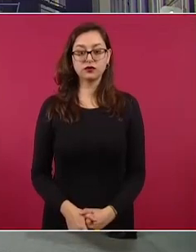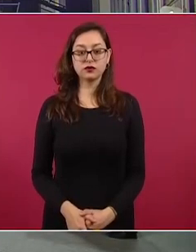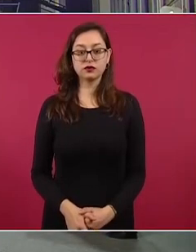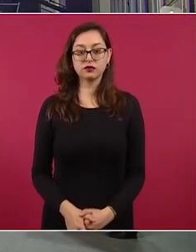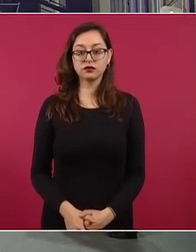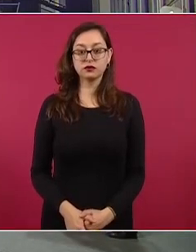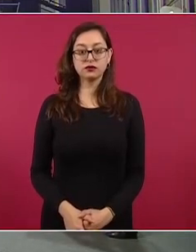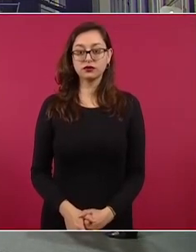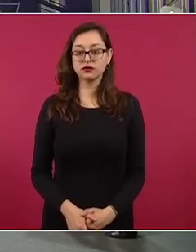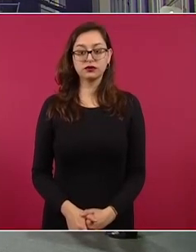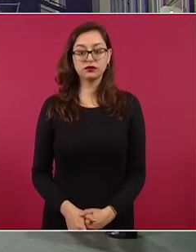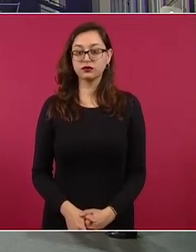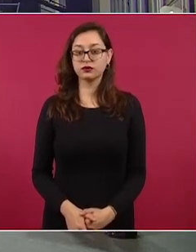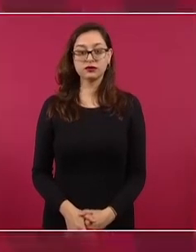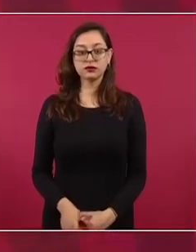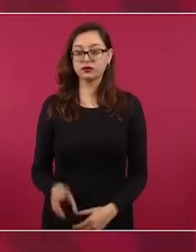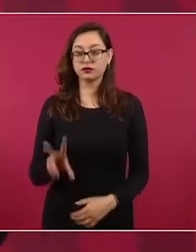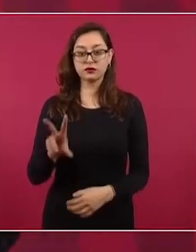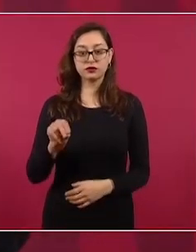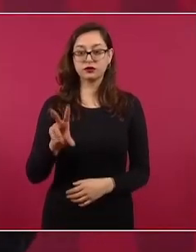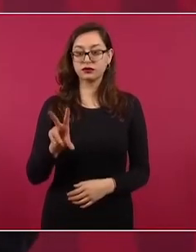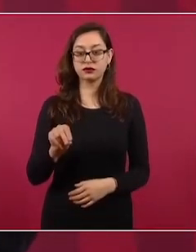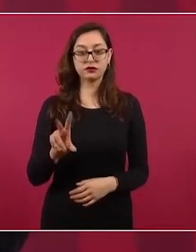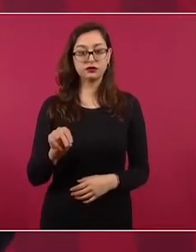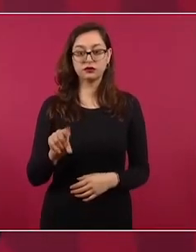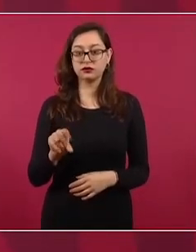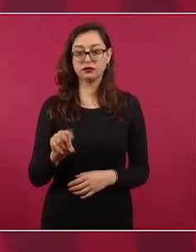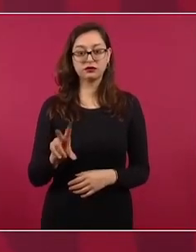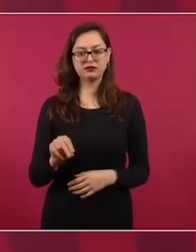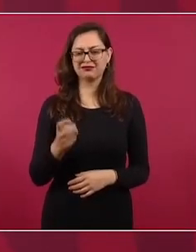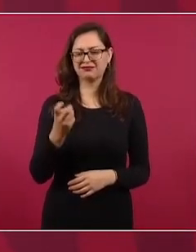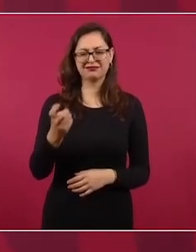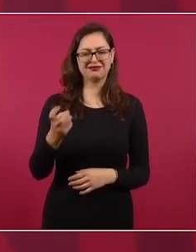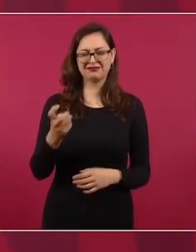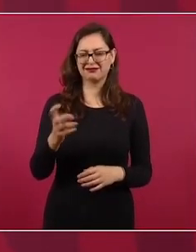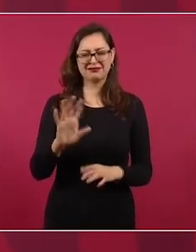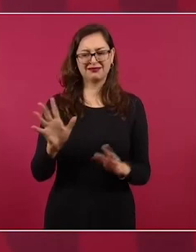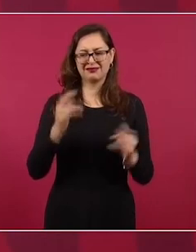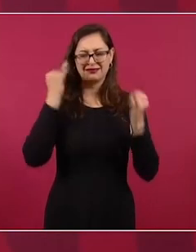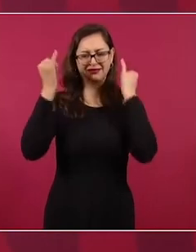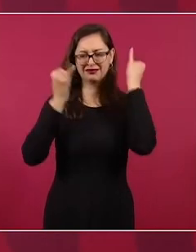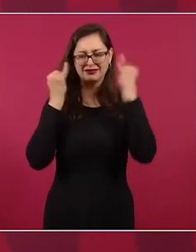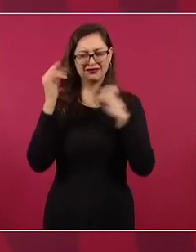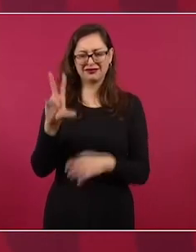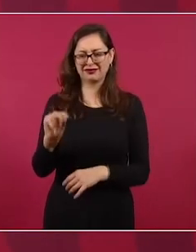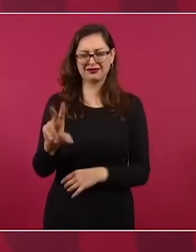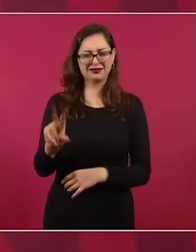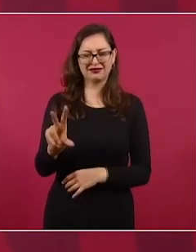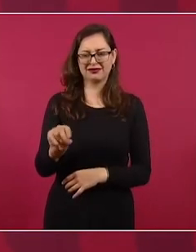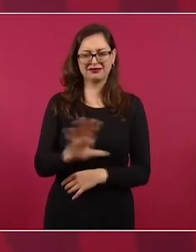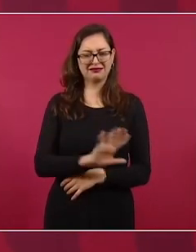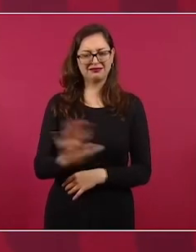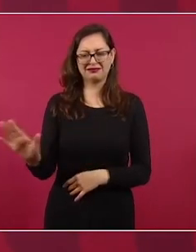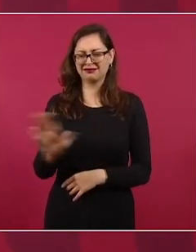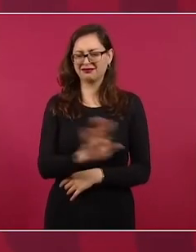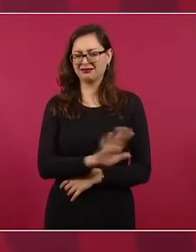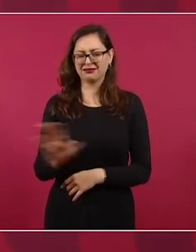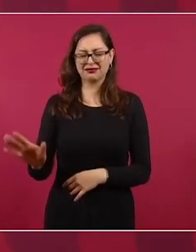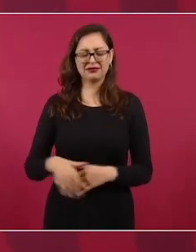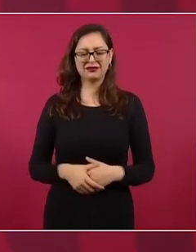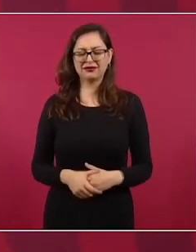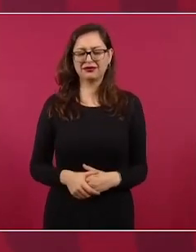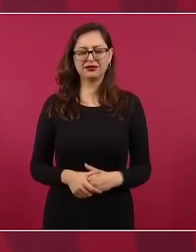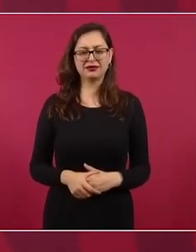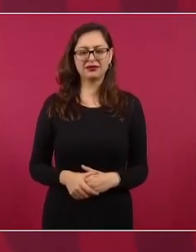No, no, no, no, pero no, no, de esas cosas no, no hay que preocuparse. Miren,